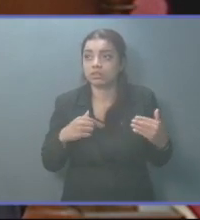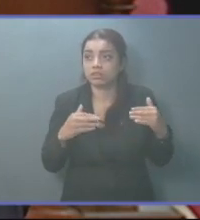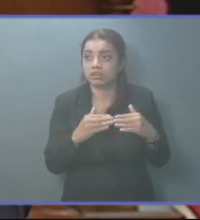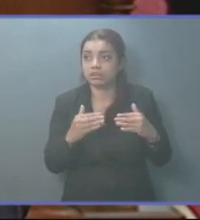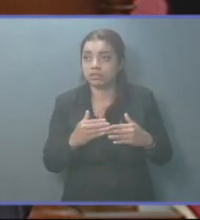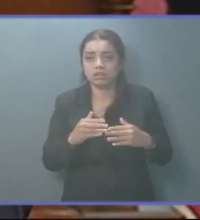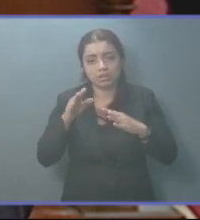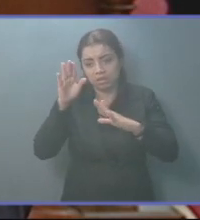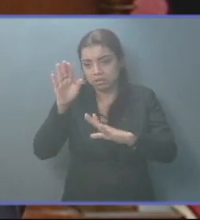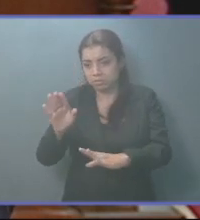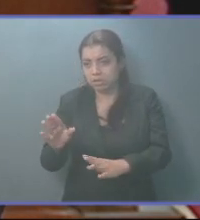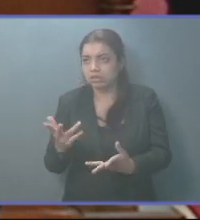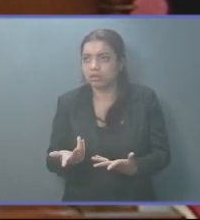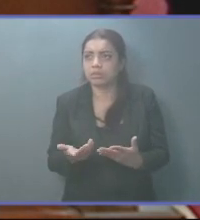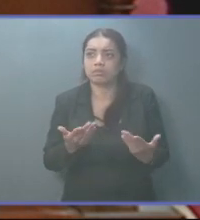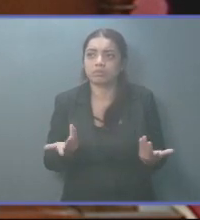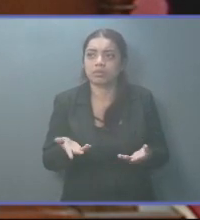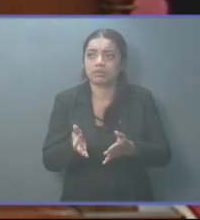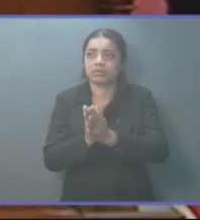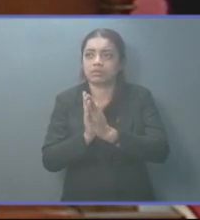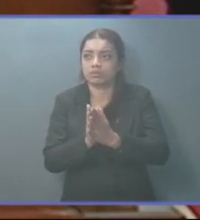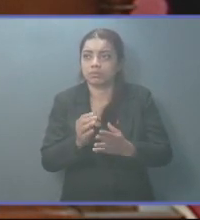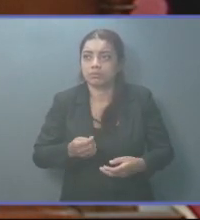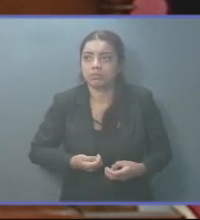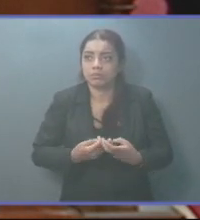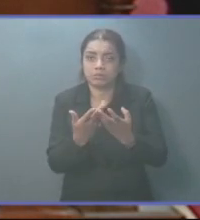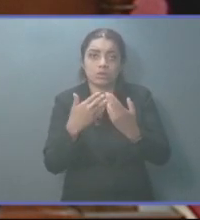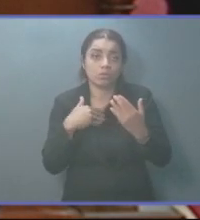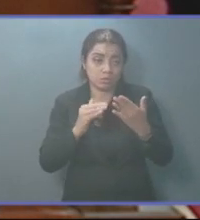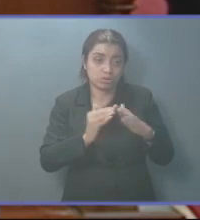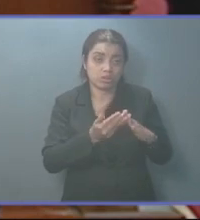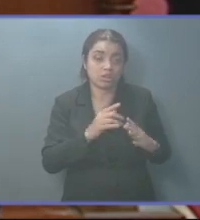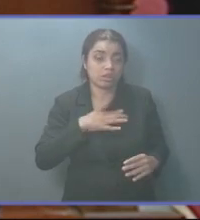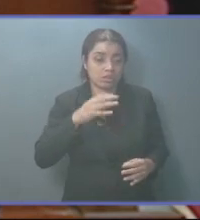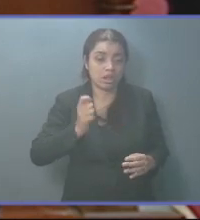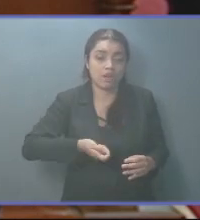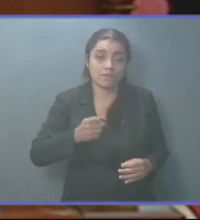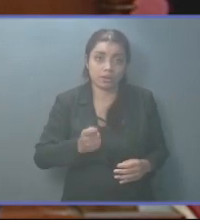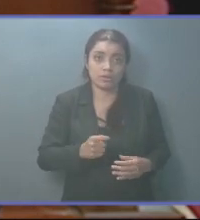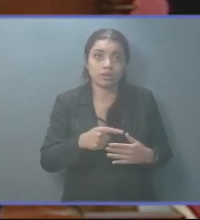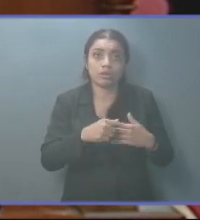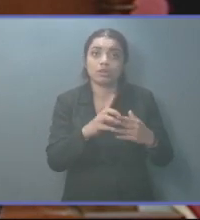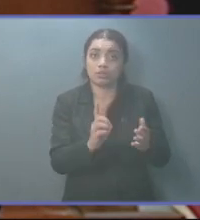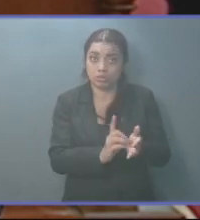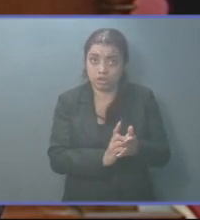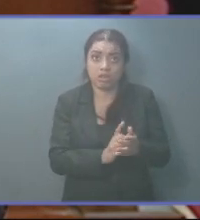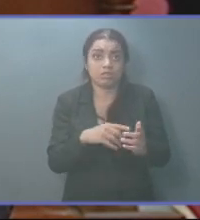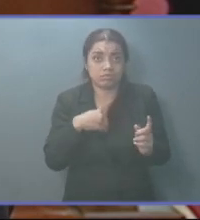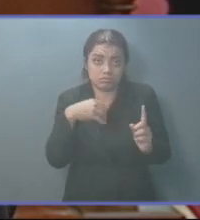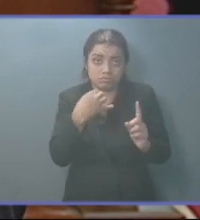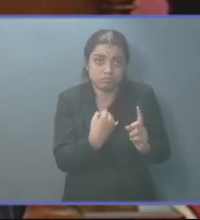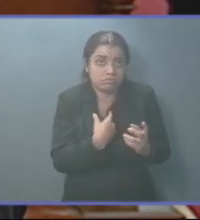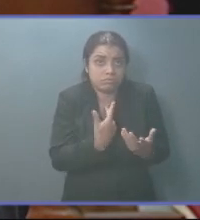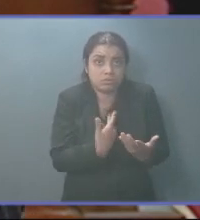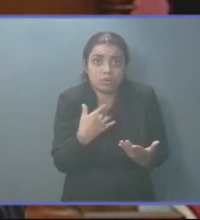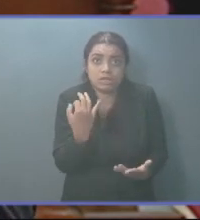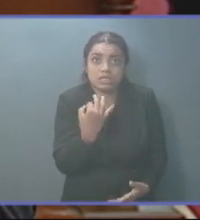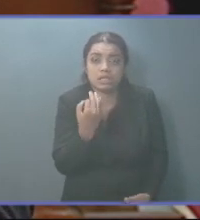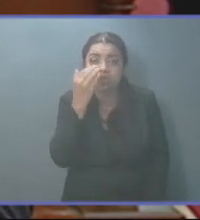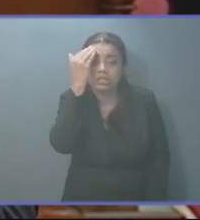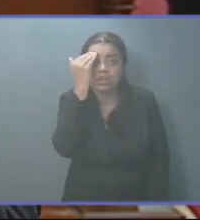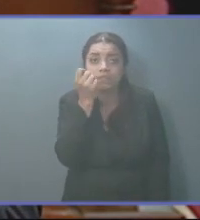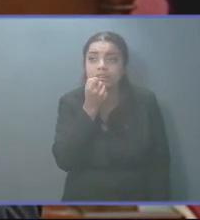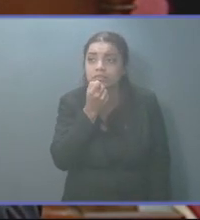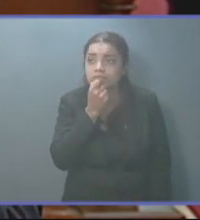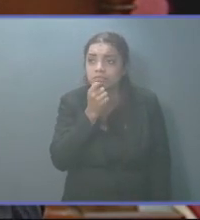con el mismo respeto, pero es una petición expresa como ciudadano, como abogado, como diputado, porque yo necesito explicar